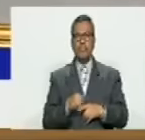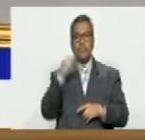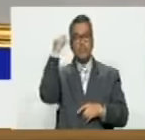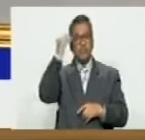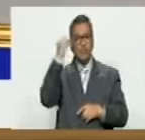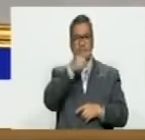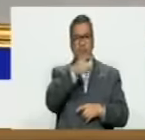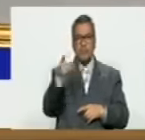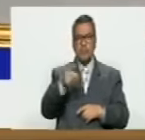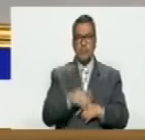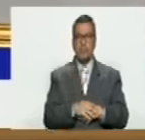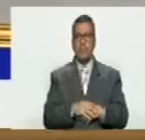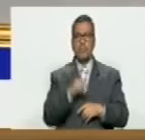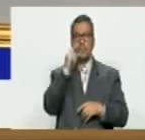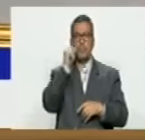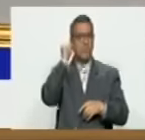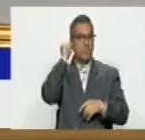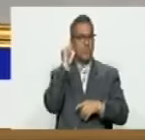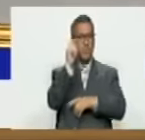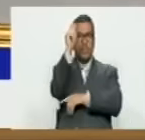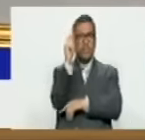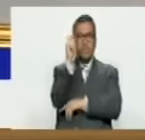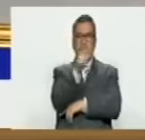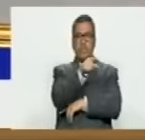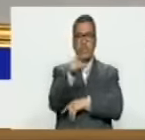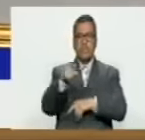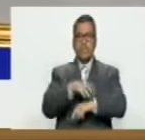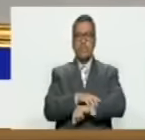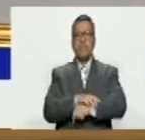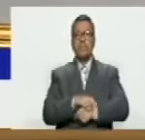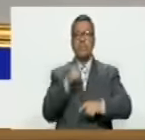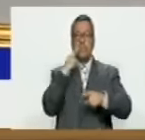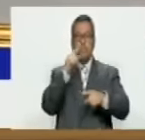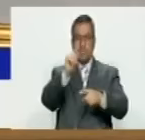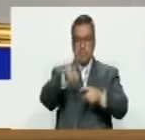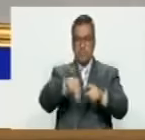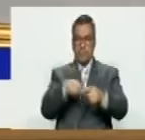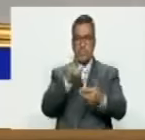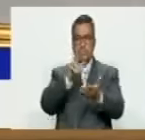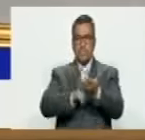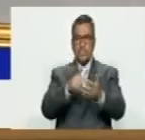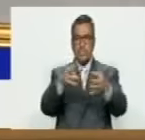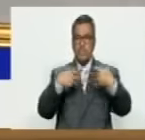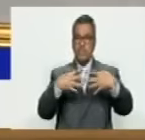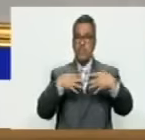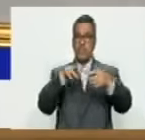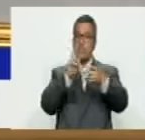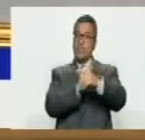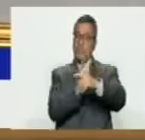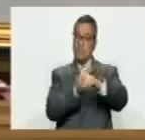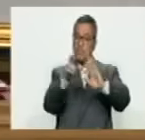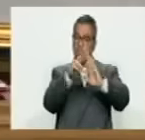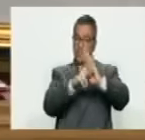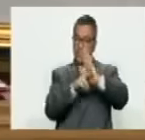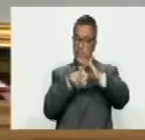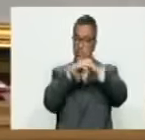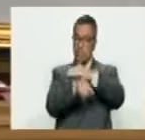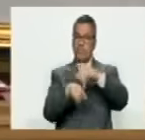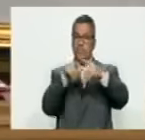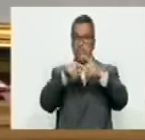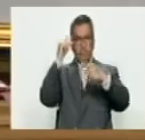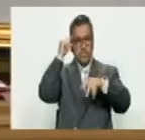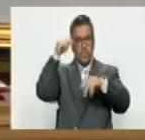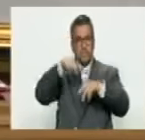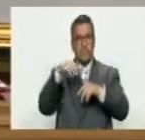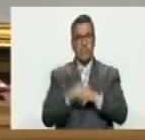En consideración, las honorables diputadas y los honorables diputados que tengan a favor de aprobar la urgencia reglamentaria a los efectos de incluir el punto en el orden del